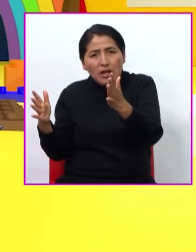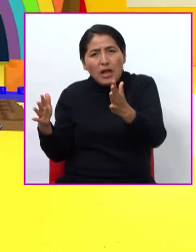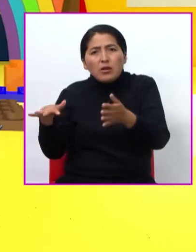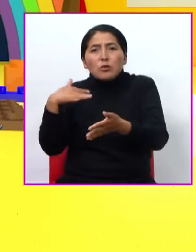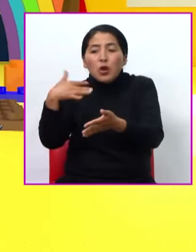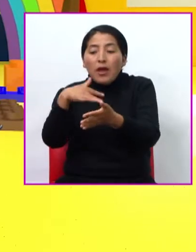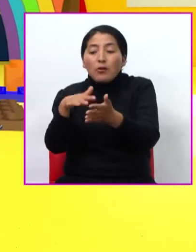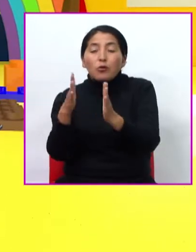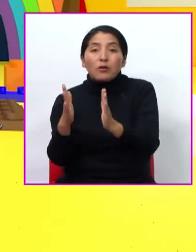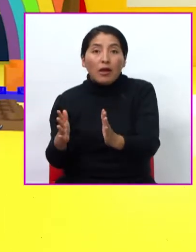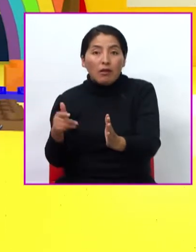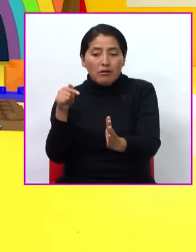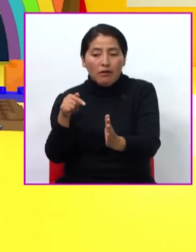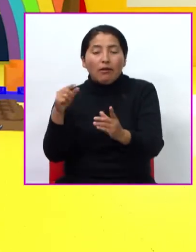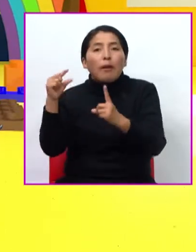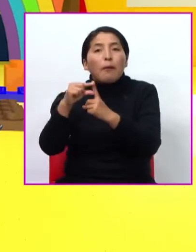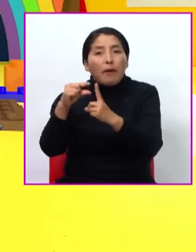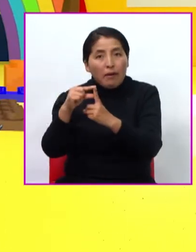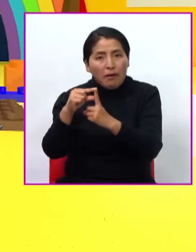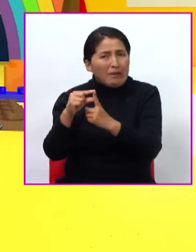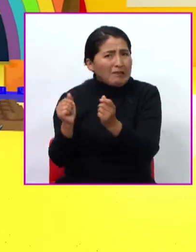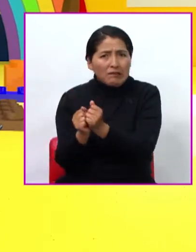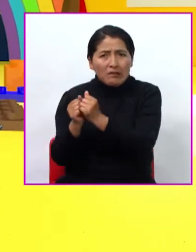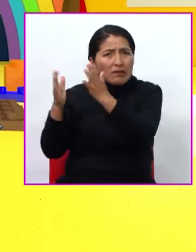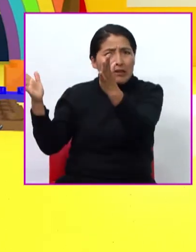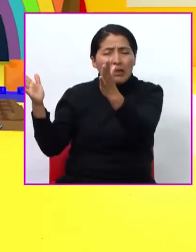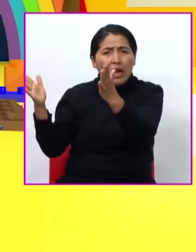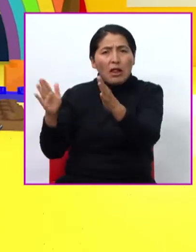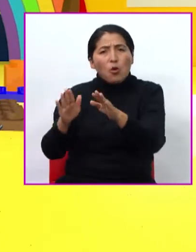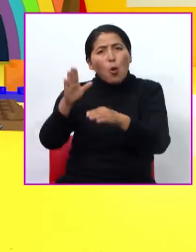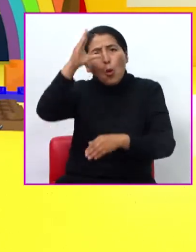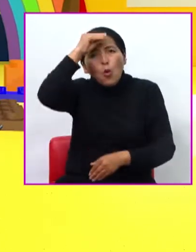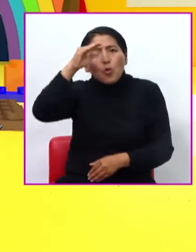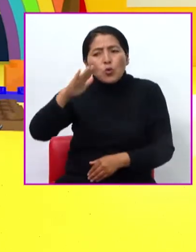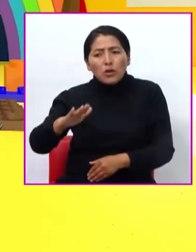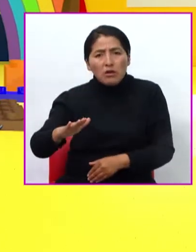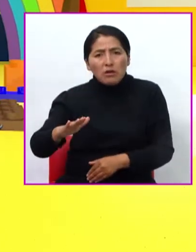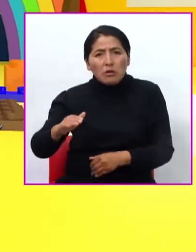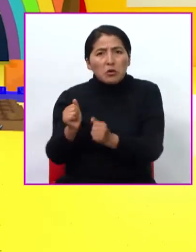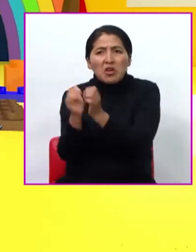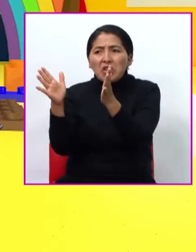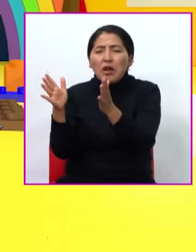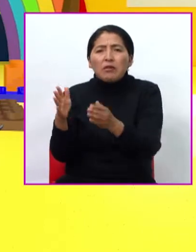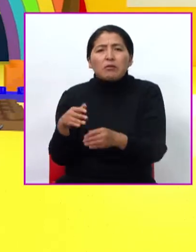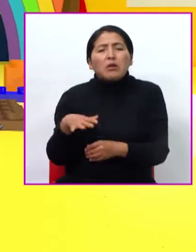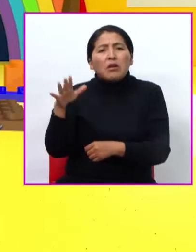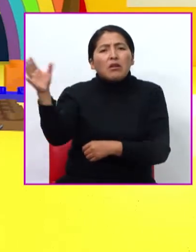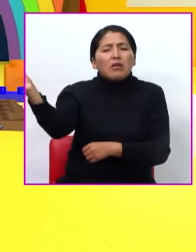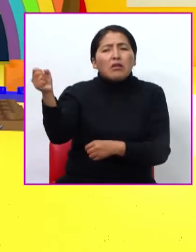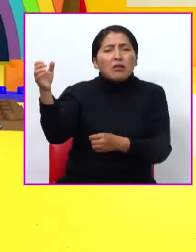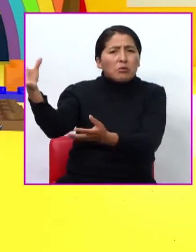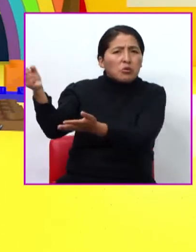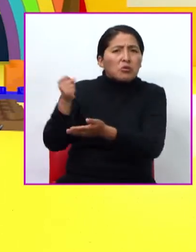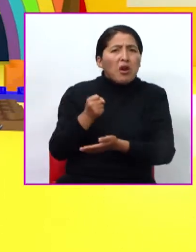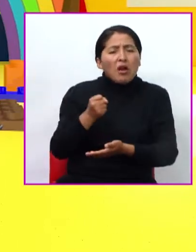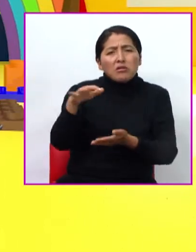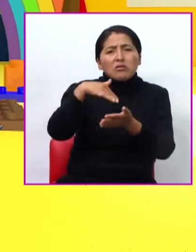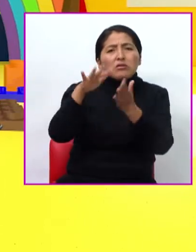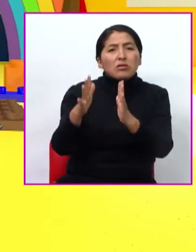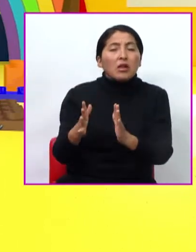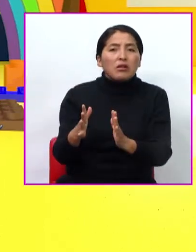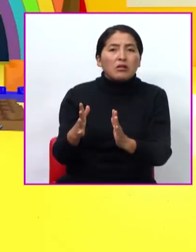aquel estudiante. Entonces, no tiene una identificación a quién se refiere. Ahora vamos.